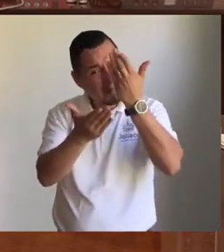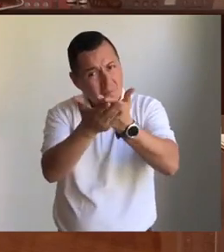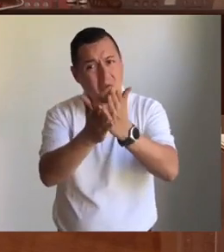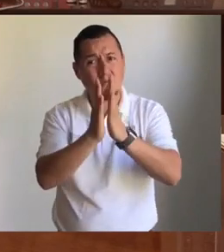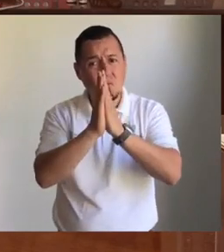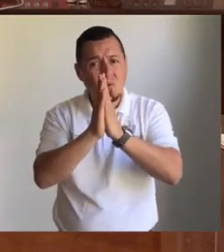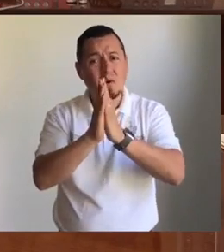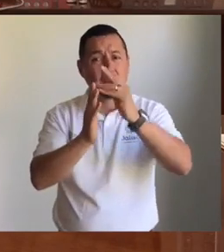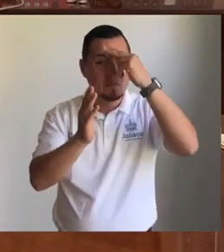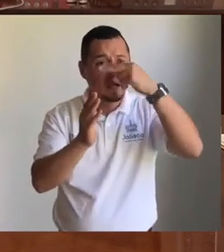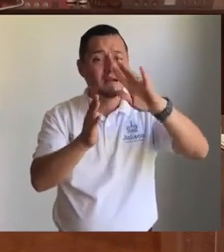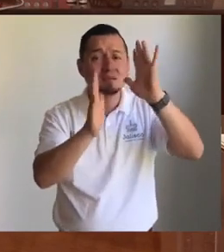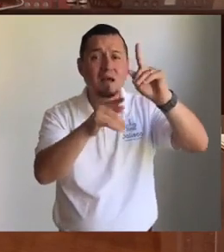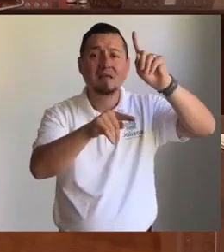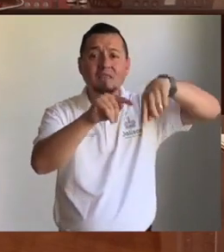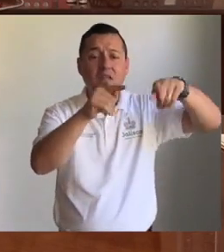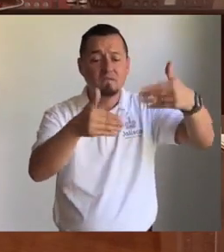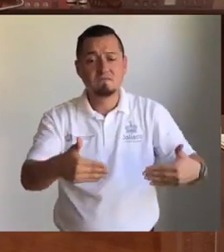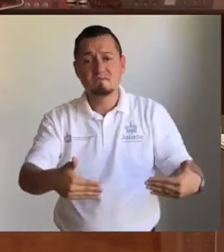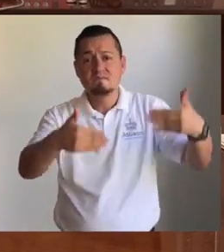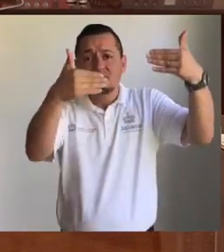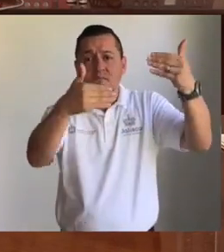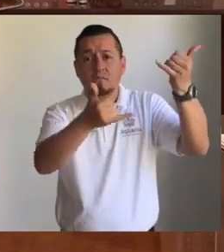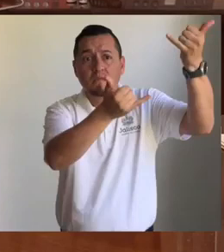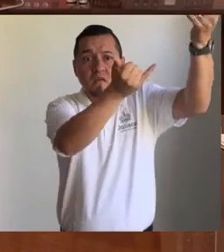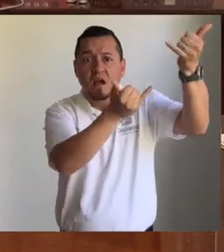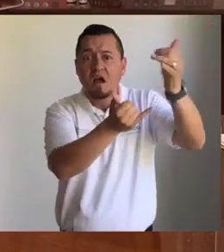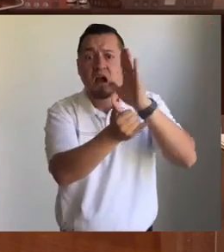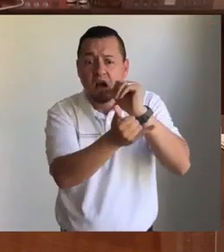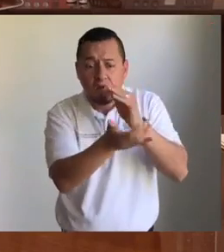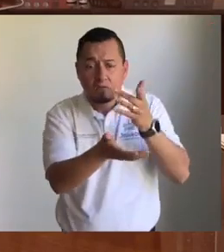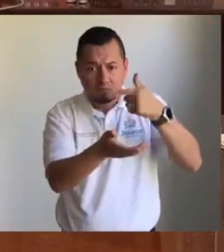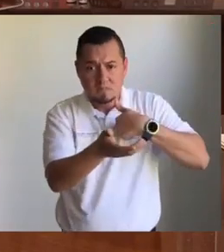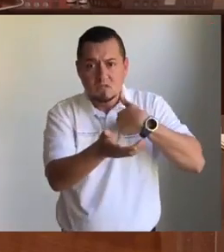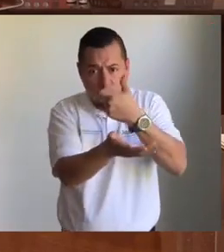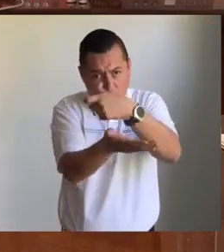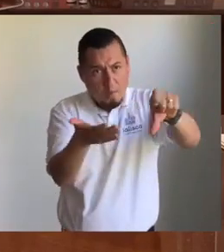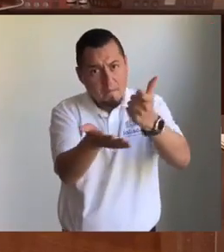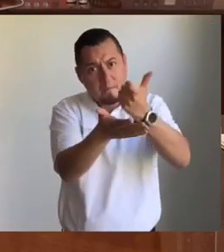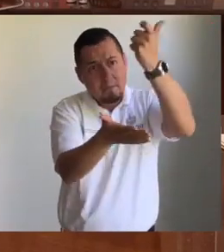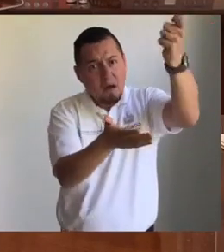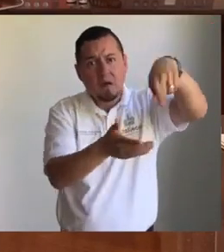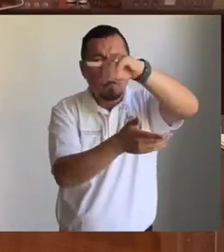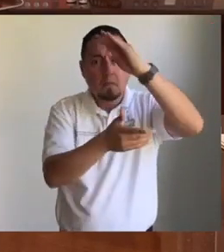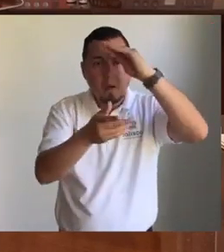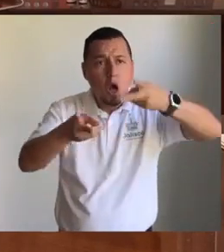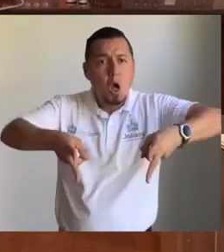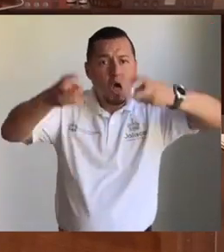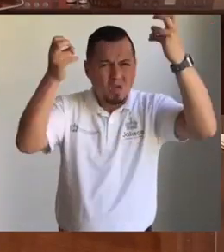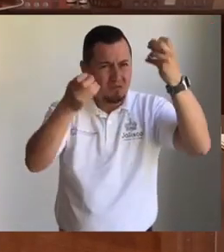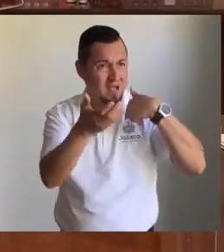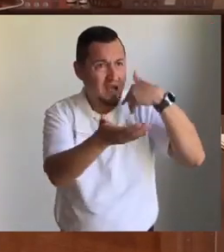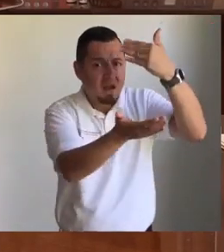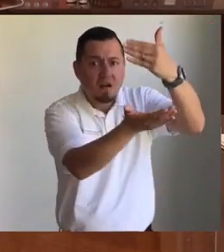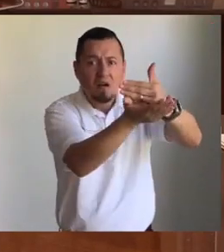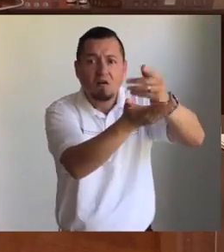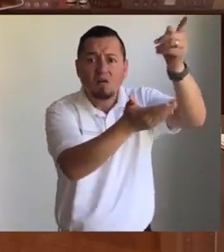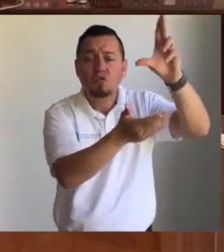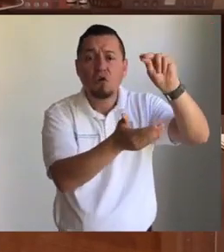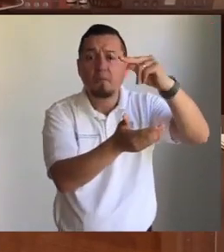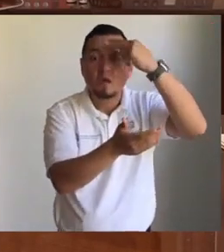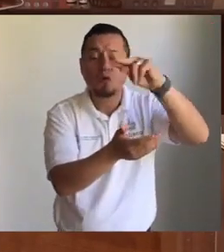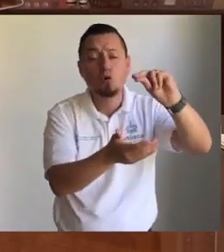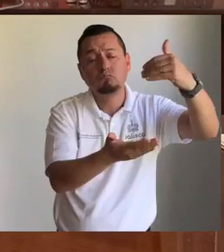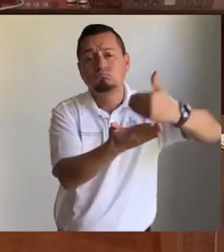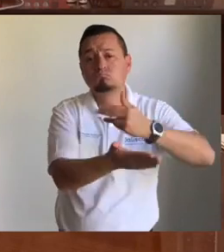quite este bloqueo que hay para poder importar las pruebas rápidas, para detectar a los posibles contagios